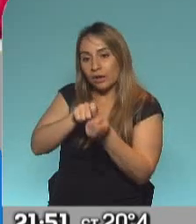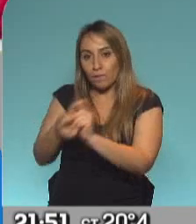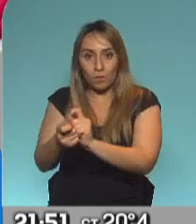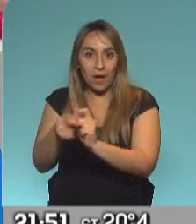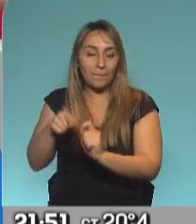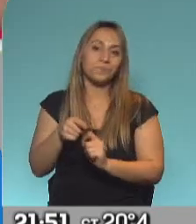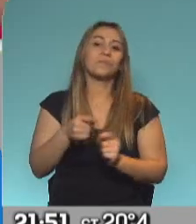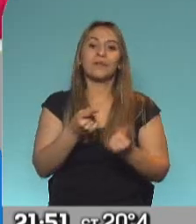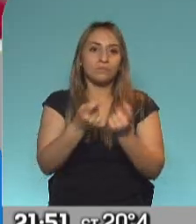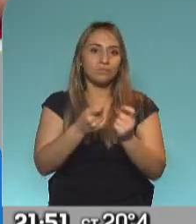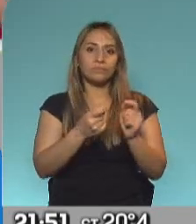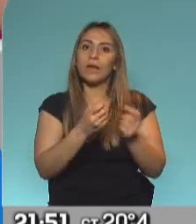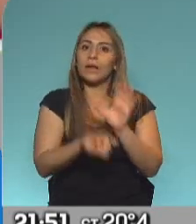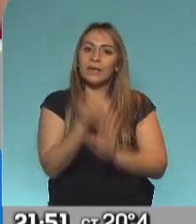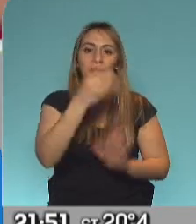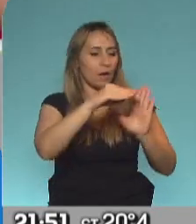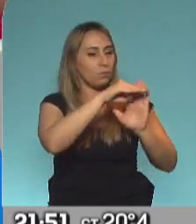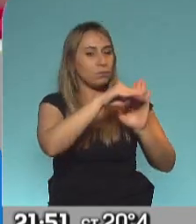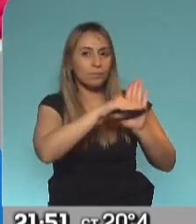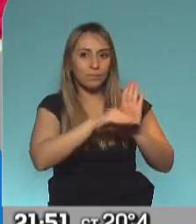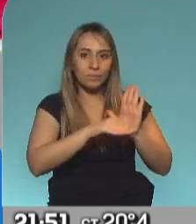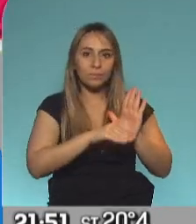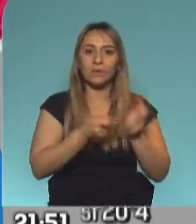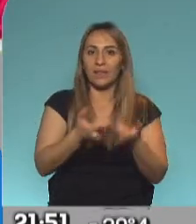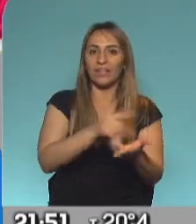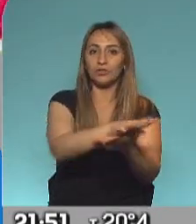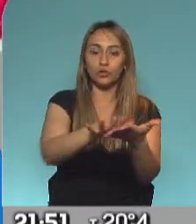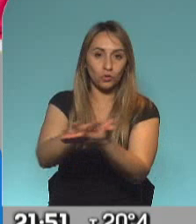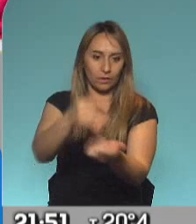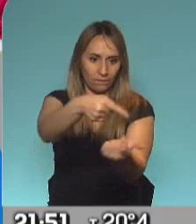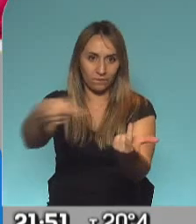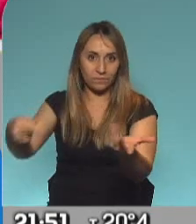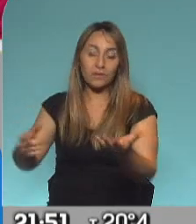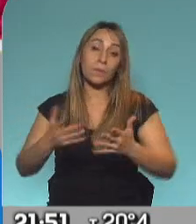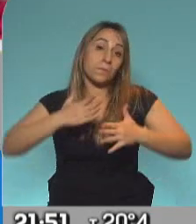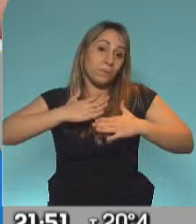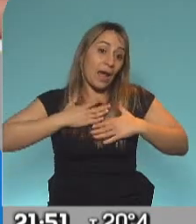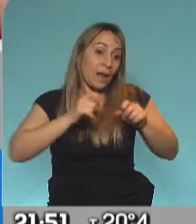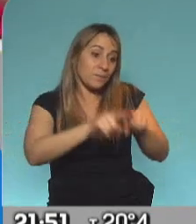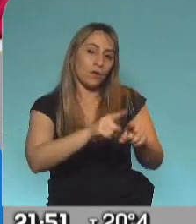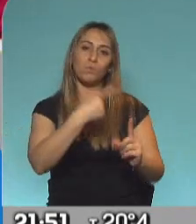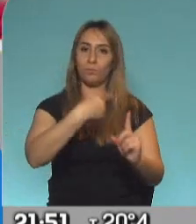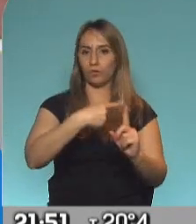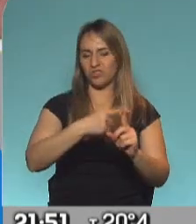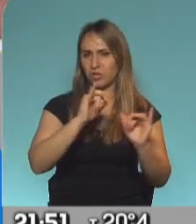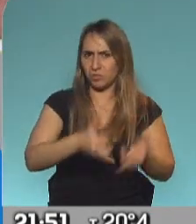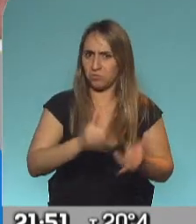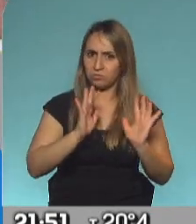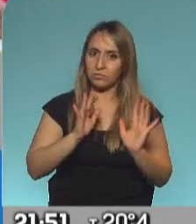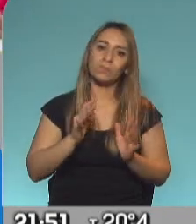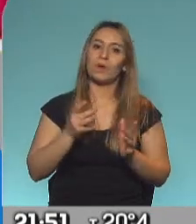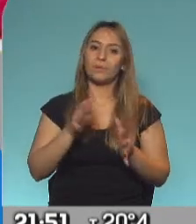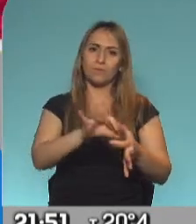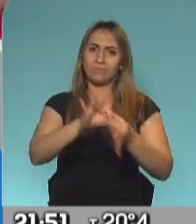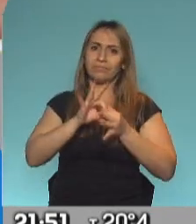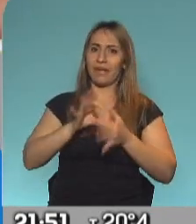base existentes para poder avanzar en todos esos frentes. Así que yo creo que sí que es sumamente positivo y que se entiende, como decís vos, por las protestas del año